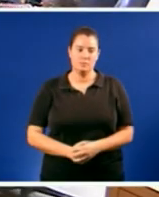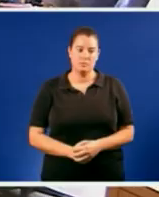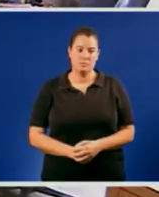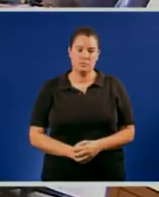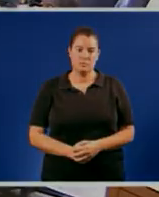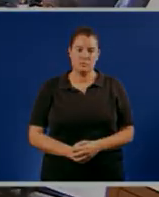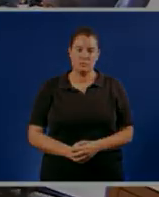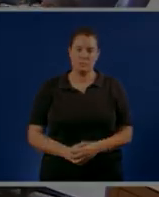moitas